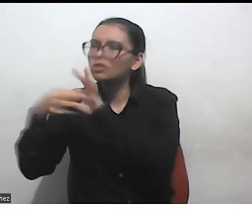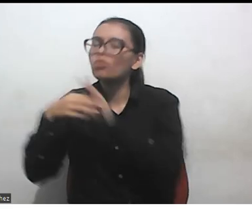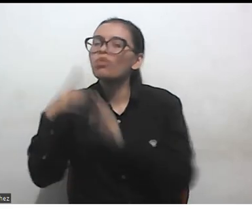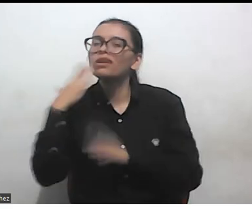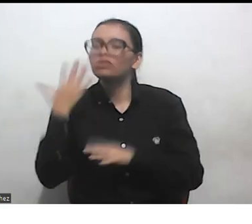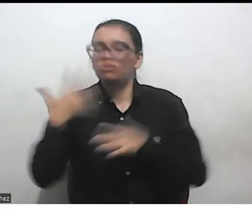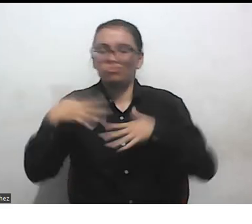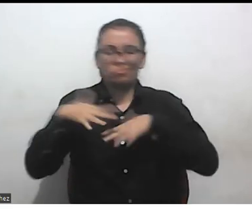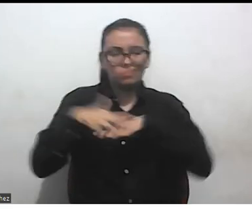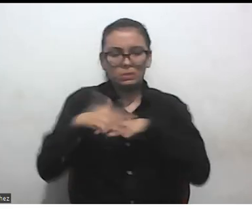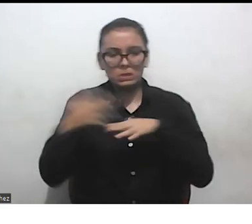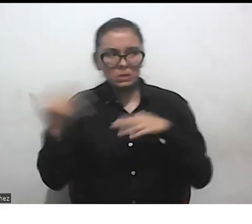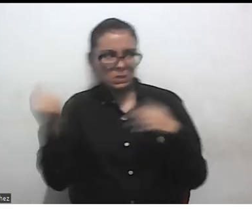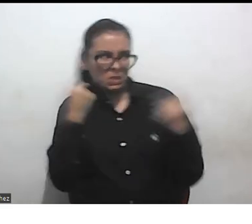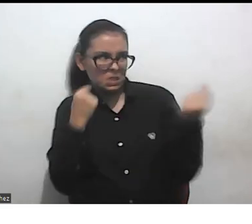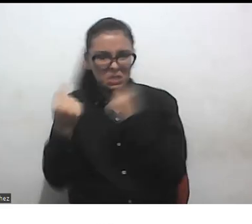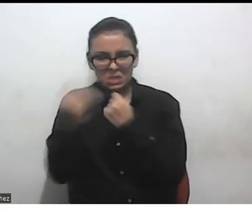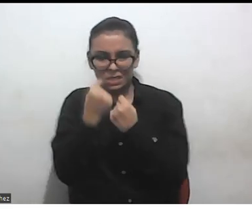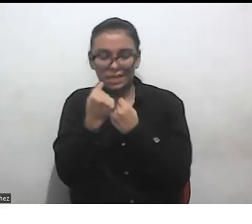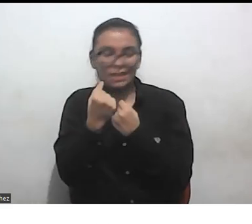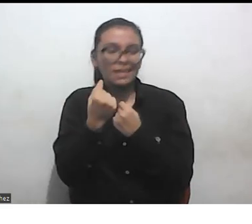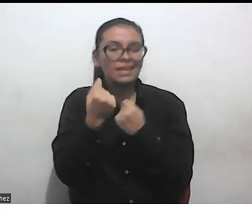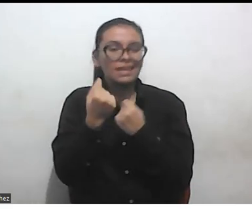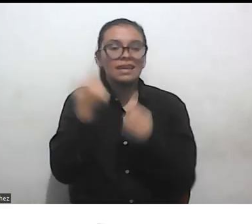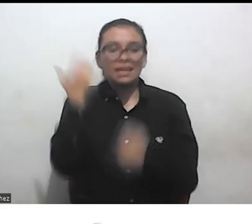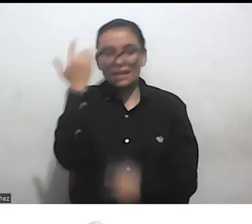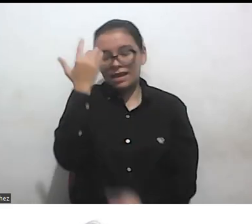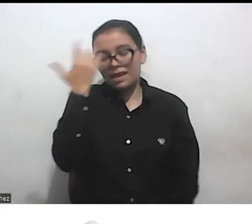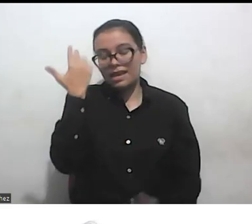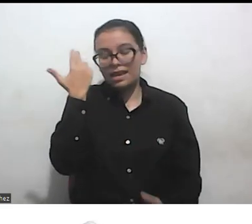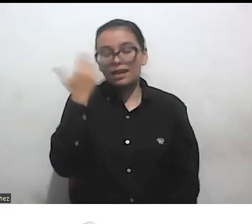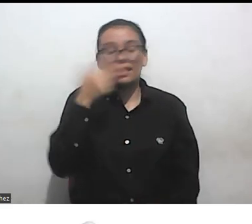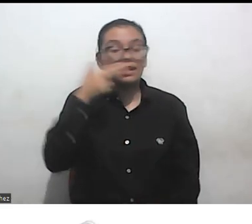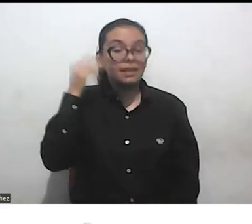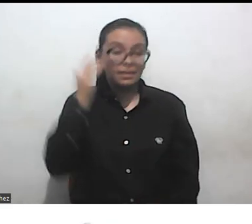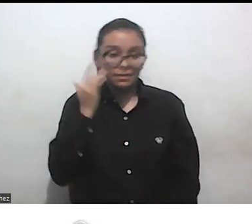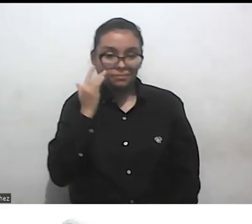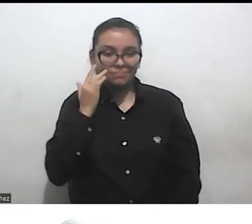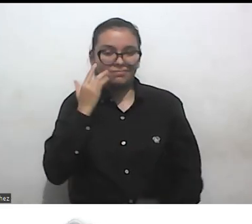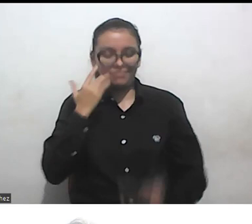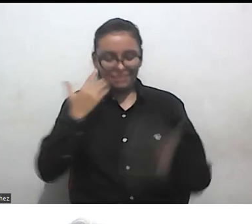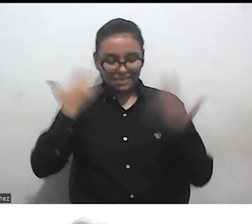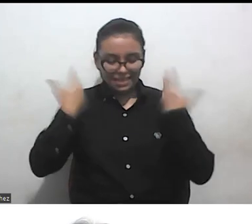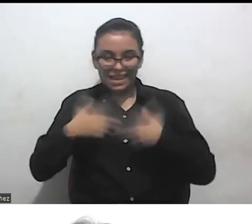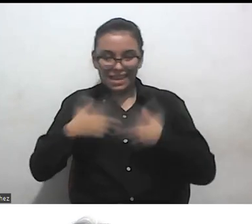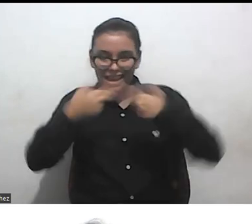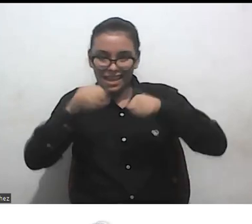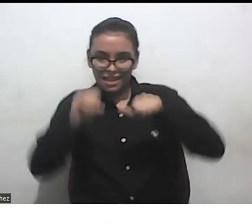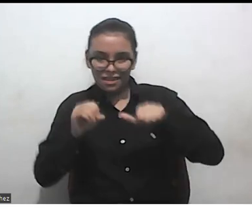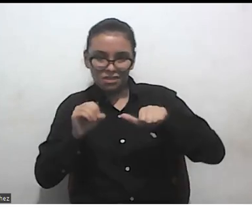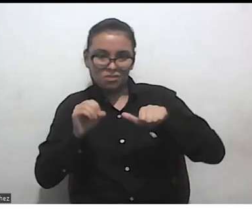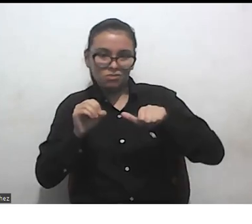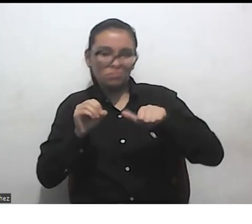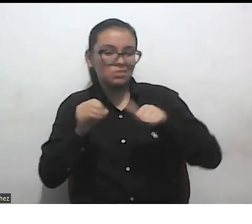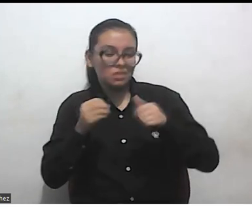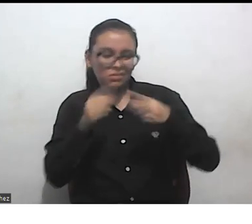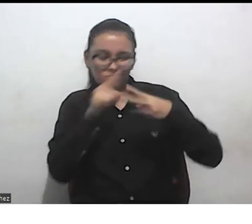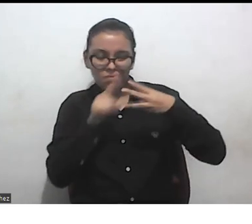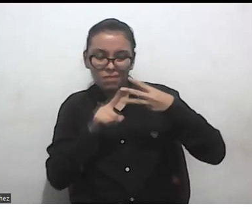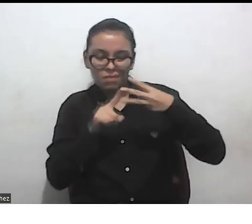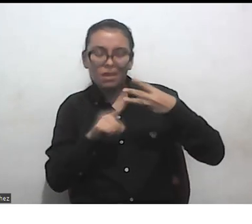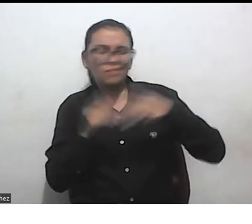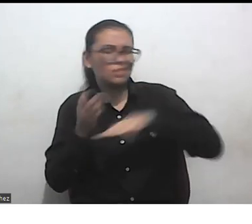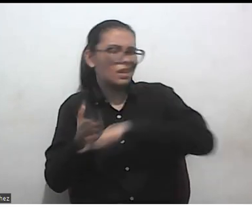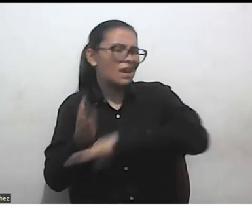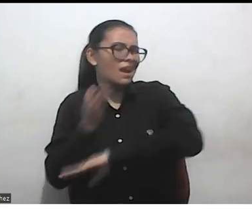raza, clase, género, y es algo que se está desarrollando desde antes que tuviéramos la palabra interseccionalidad.